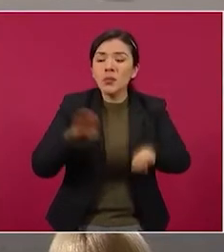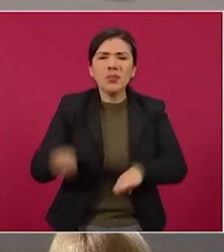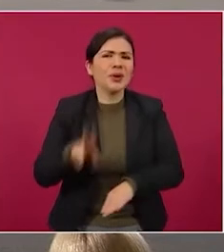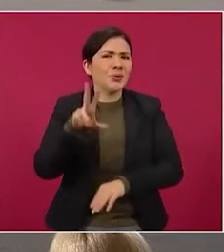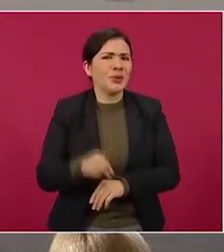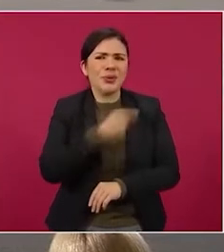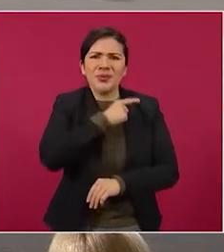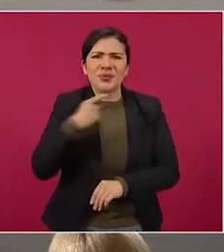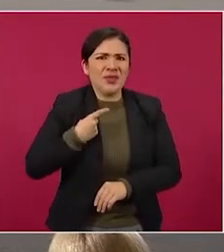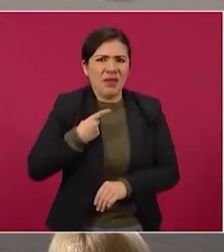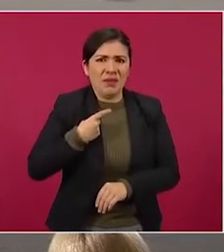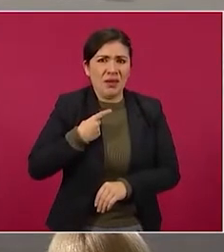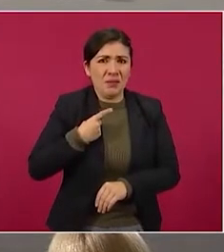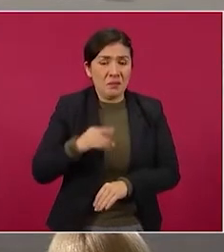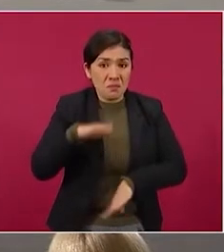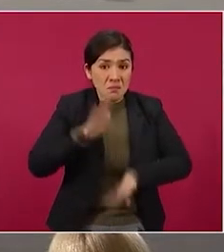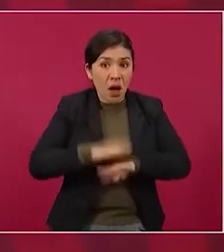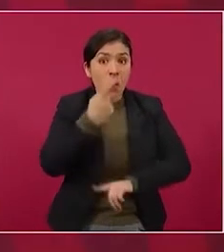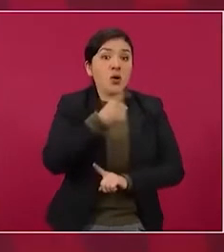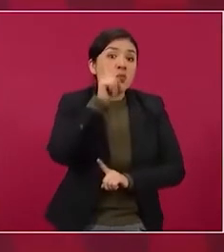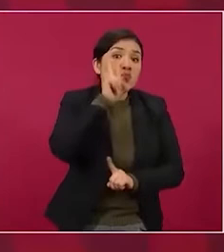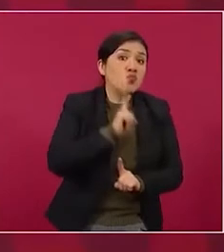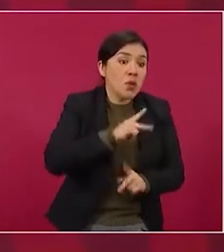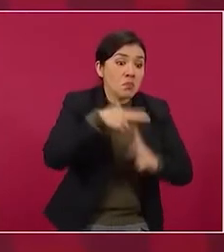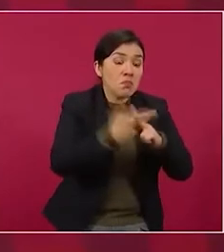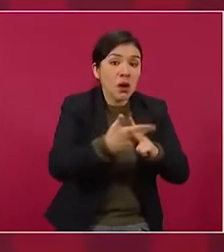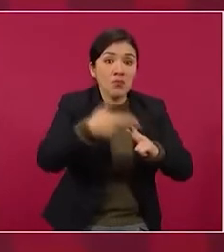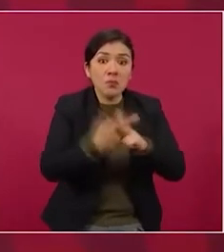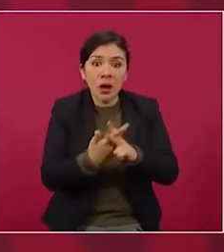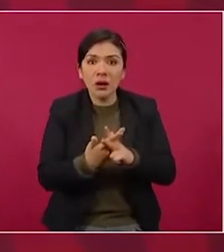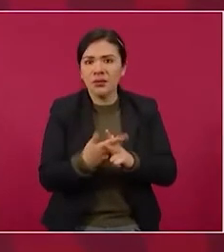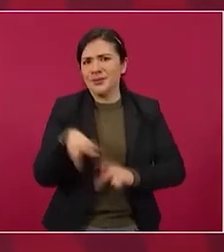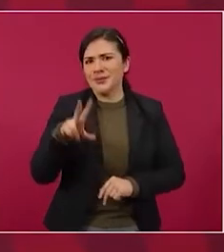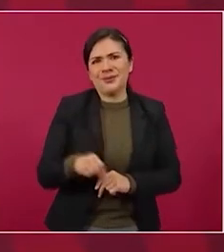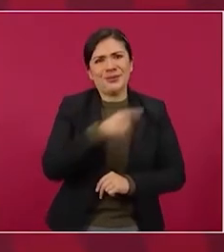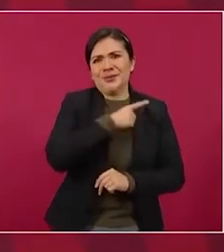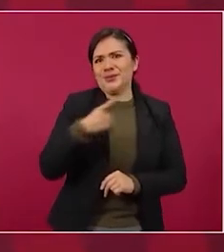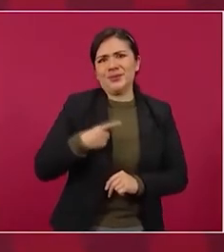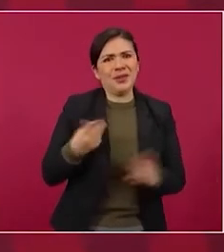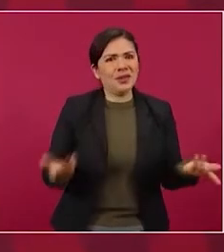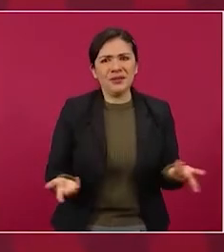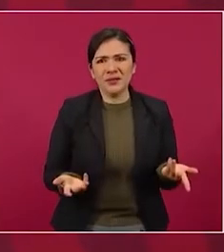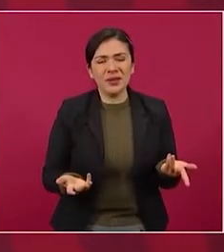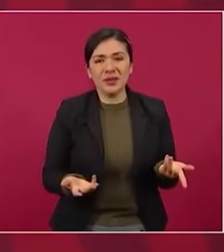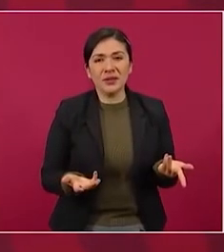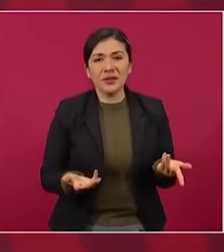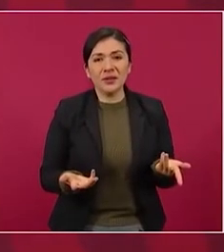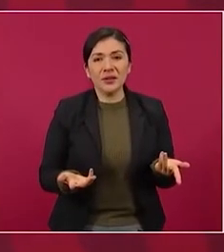no se debe de asesinar a ninguna mujer no debe de haber feminicidios